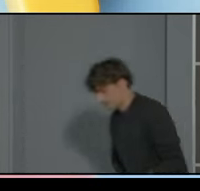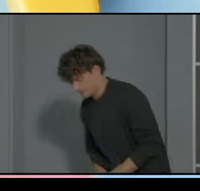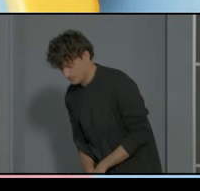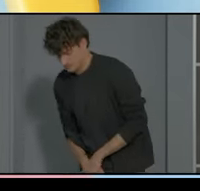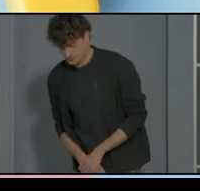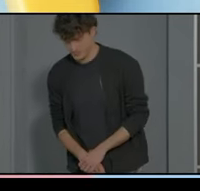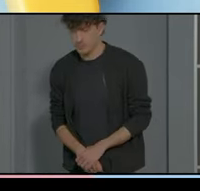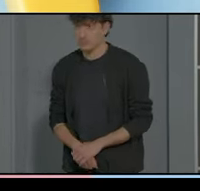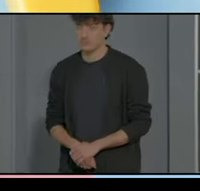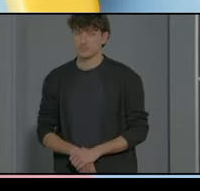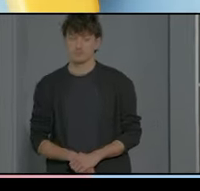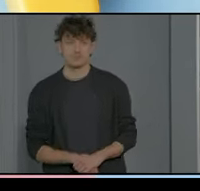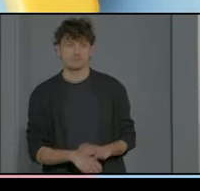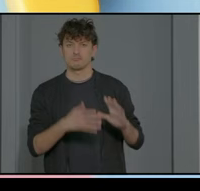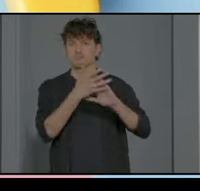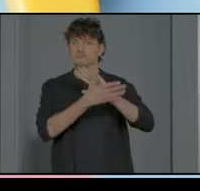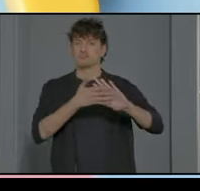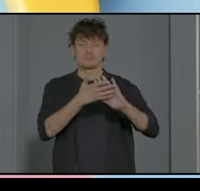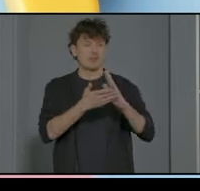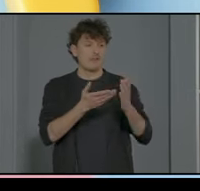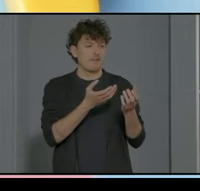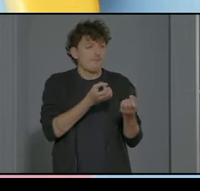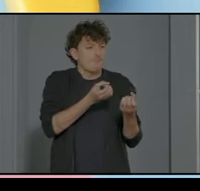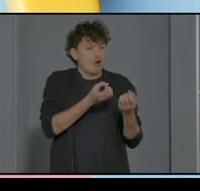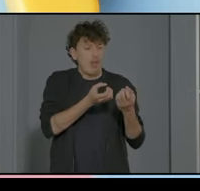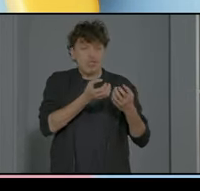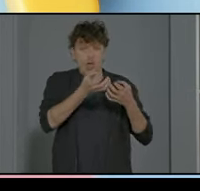respecto a pedir información que claro pedimos mucha información